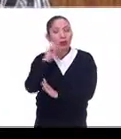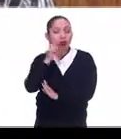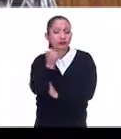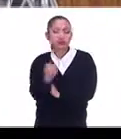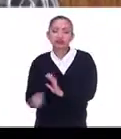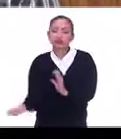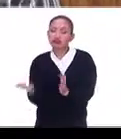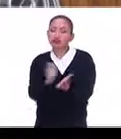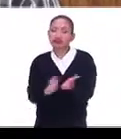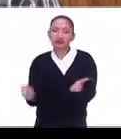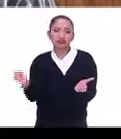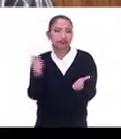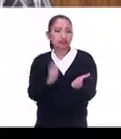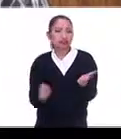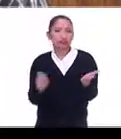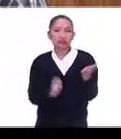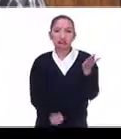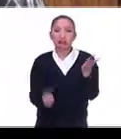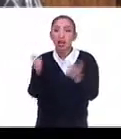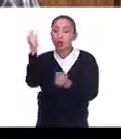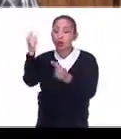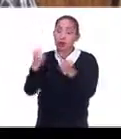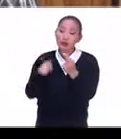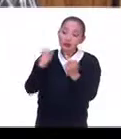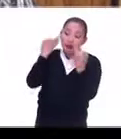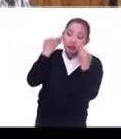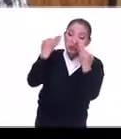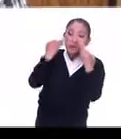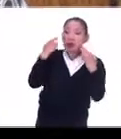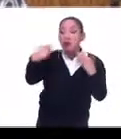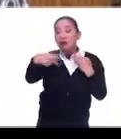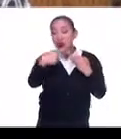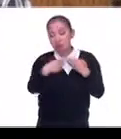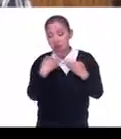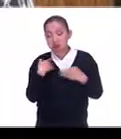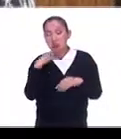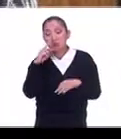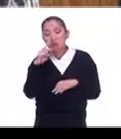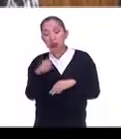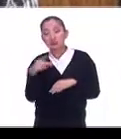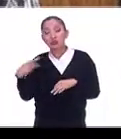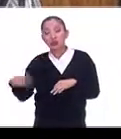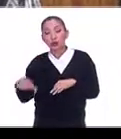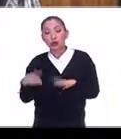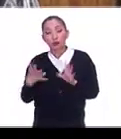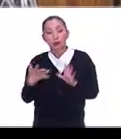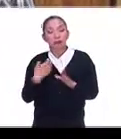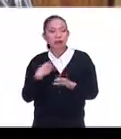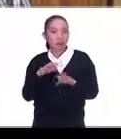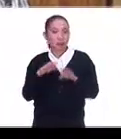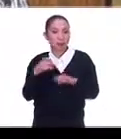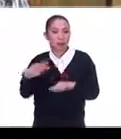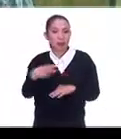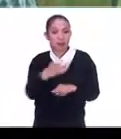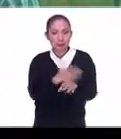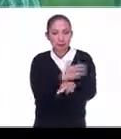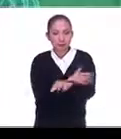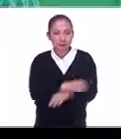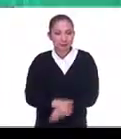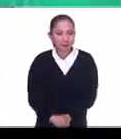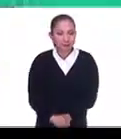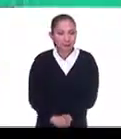prolífica. Algunas voces que lo constatan dan su testimonio. Acompáñenos.